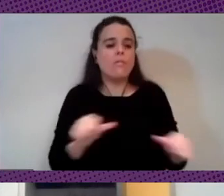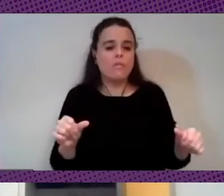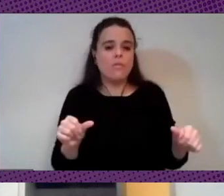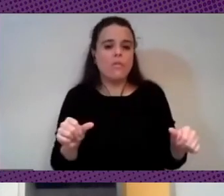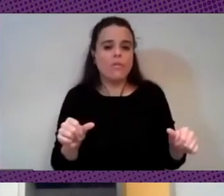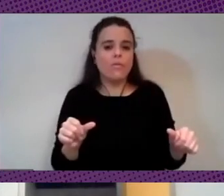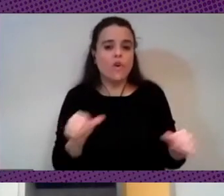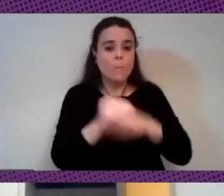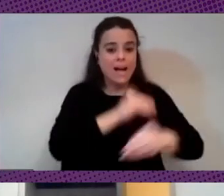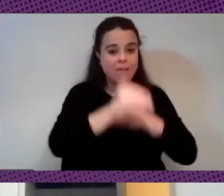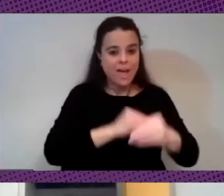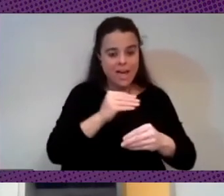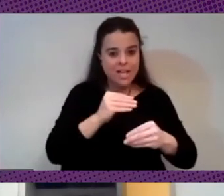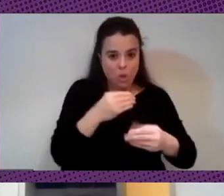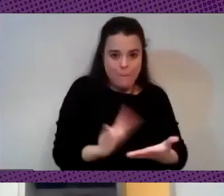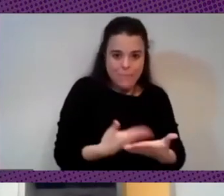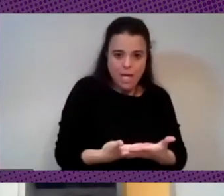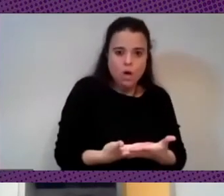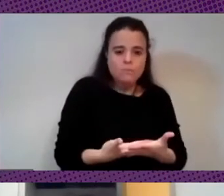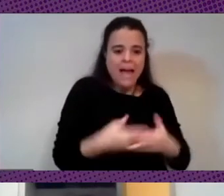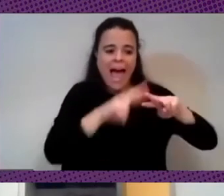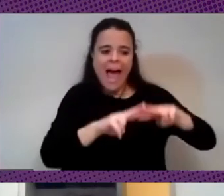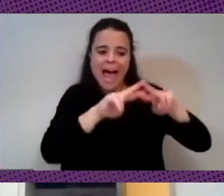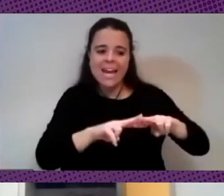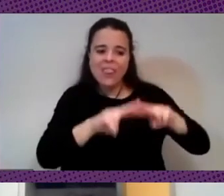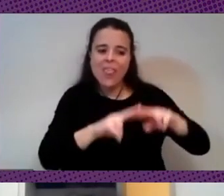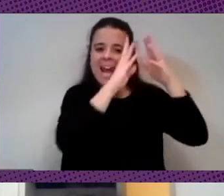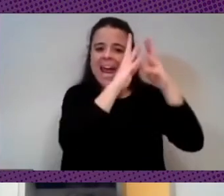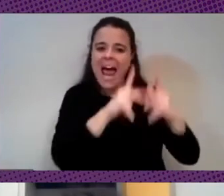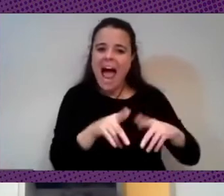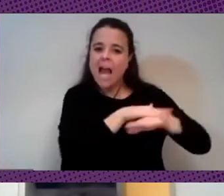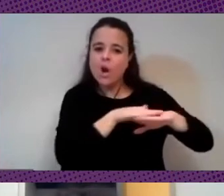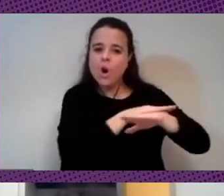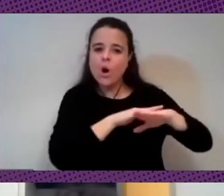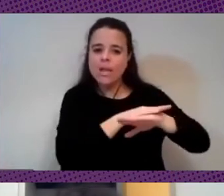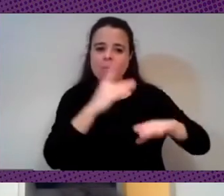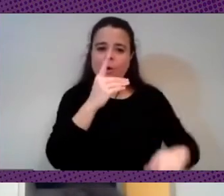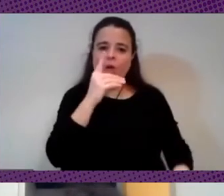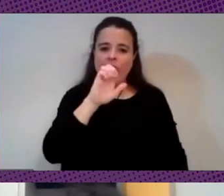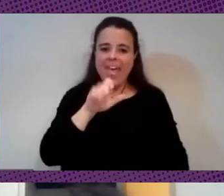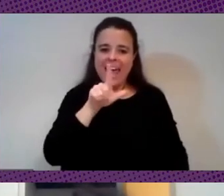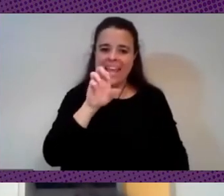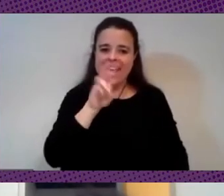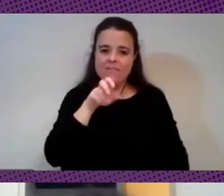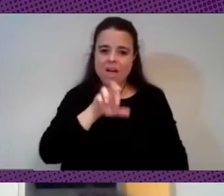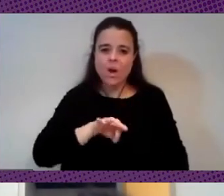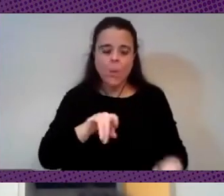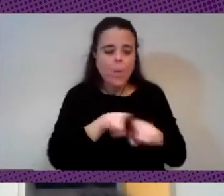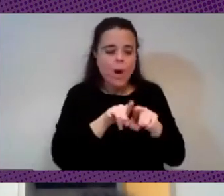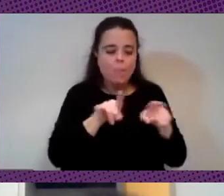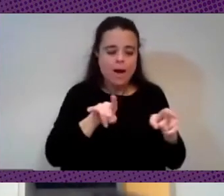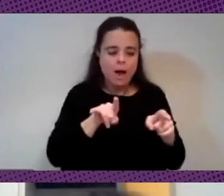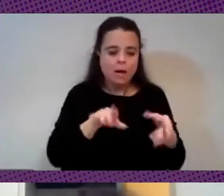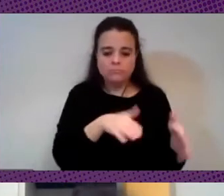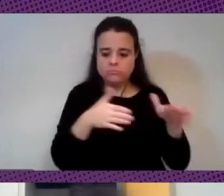hecho eso de manera empírica es decir analizar como el algoritmo de Deliveroo estaba utilizándose para privatizar la infraestructura de las ciudades y vas con ese